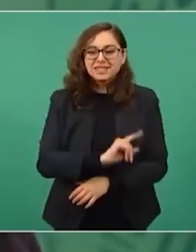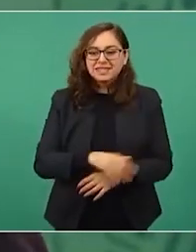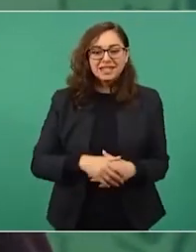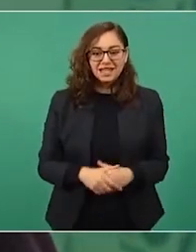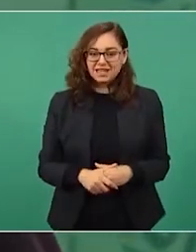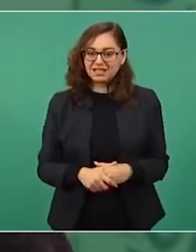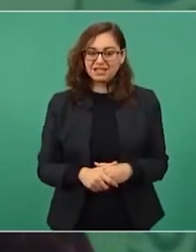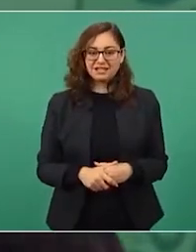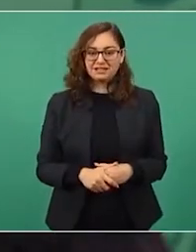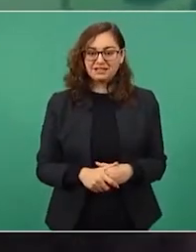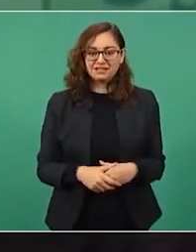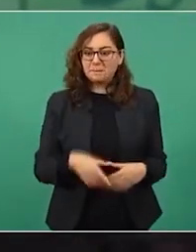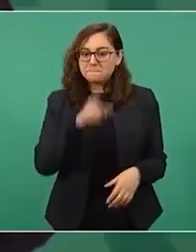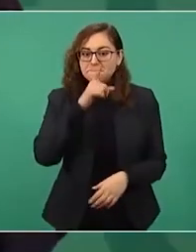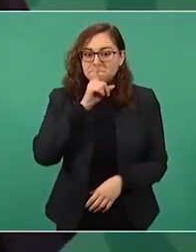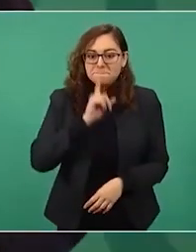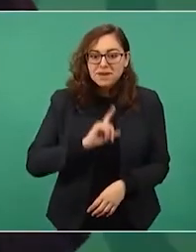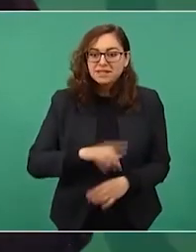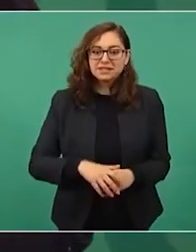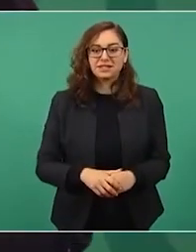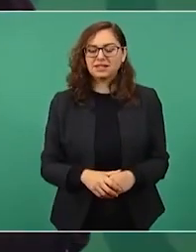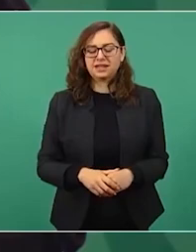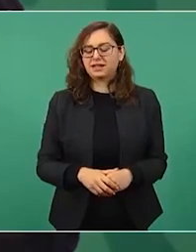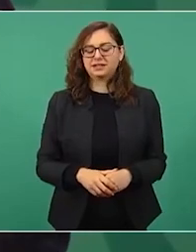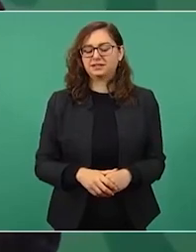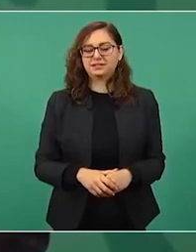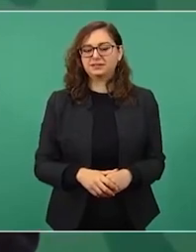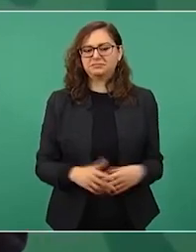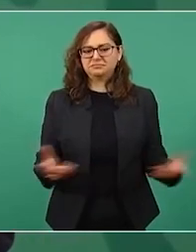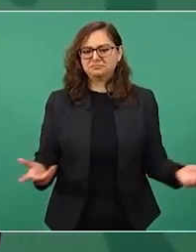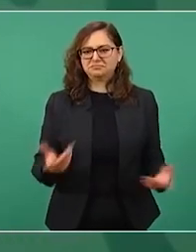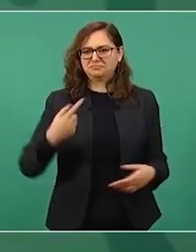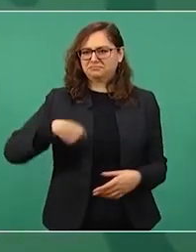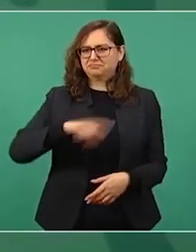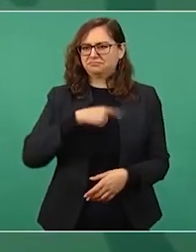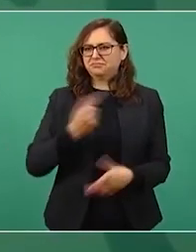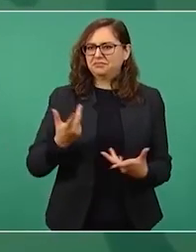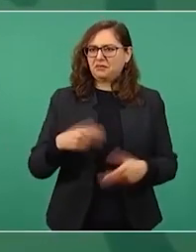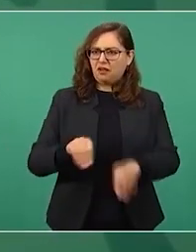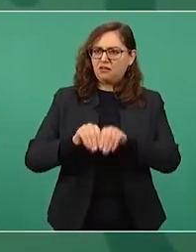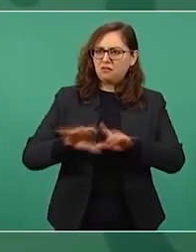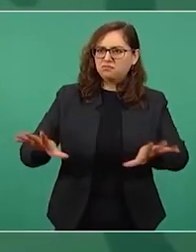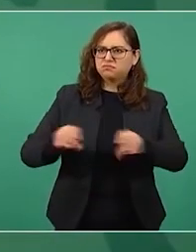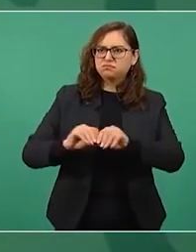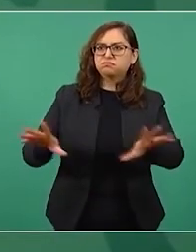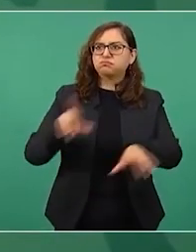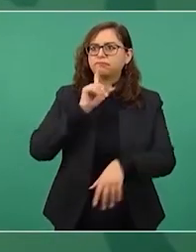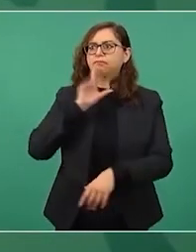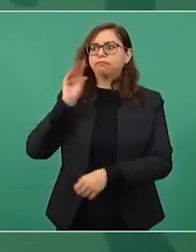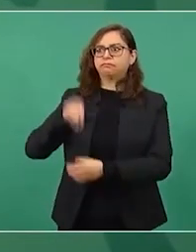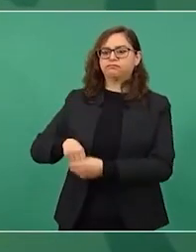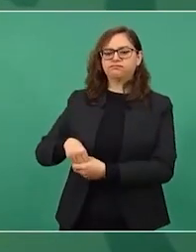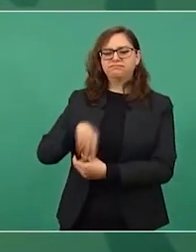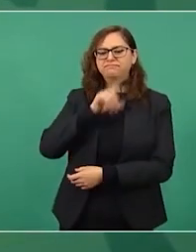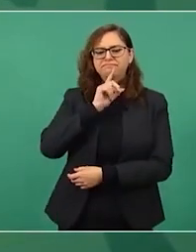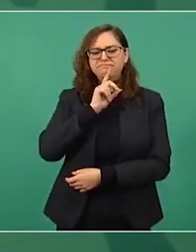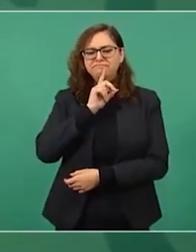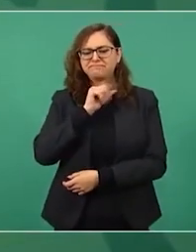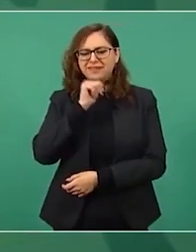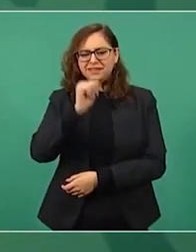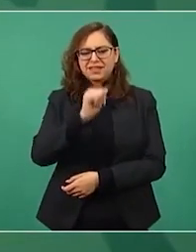es mentira nunca fue ese el propósito entonces ahora la corte